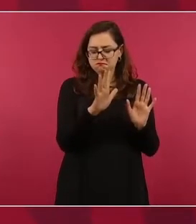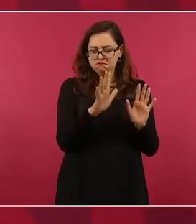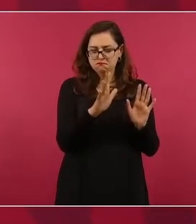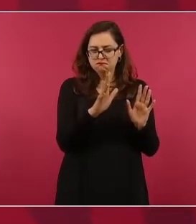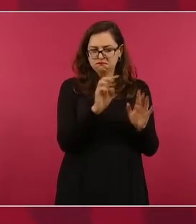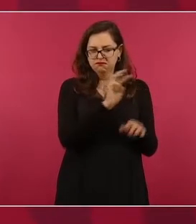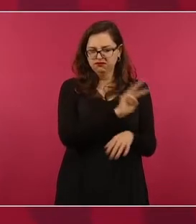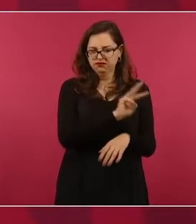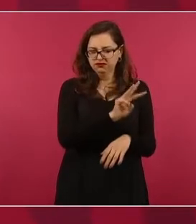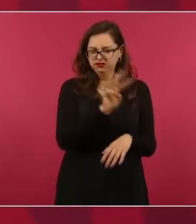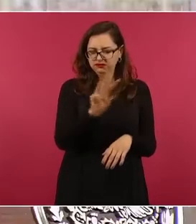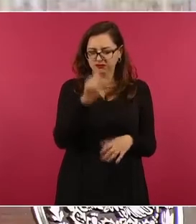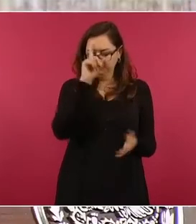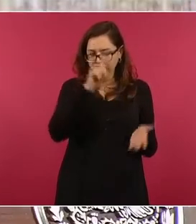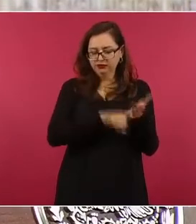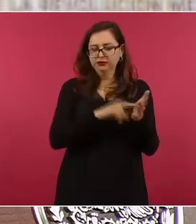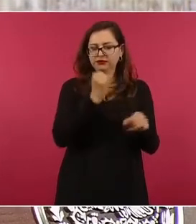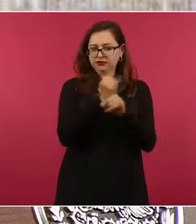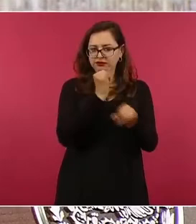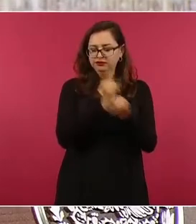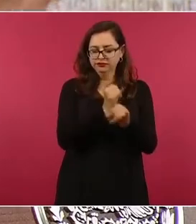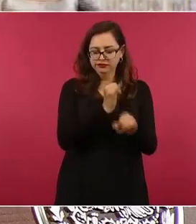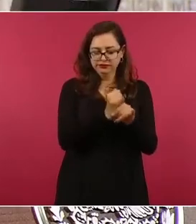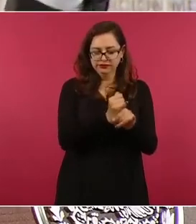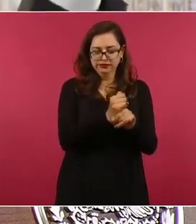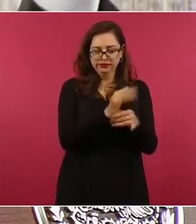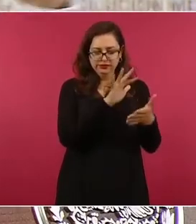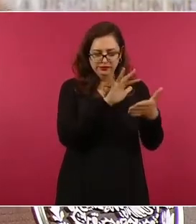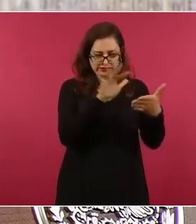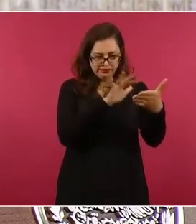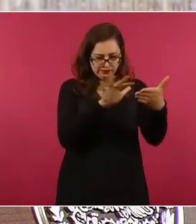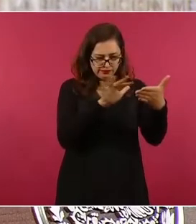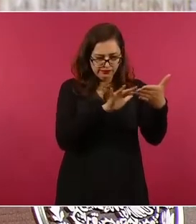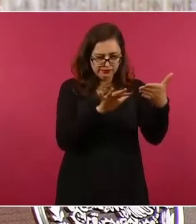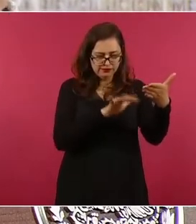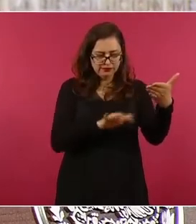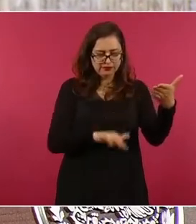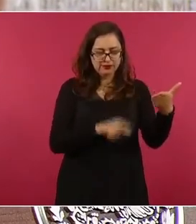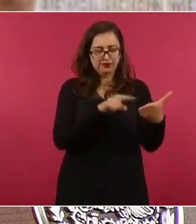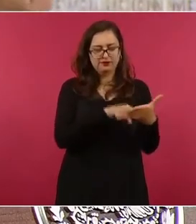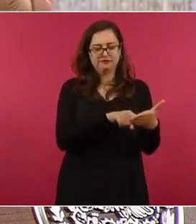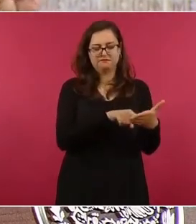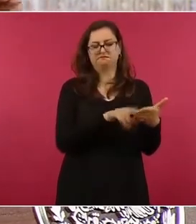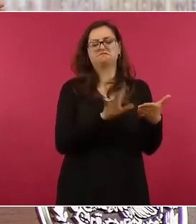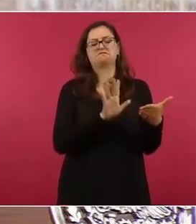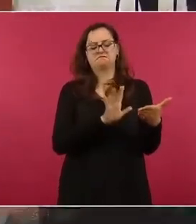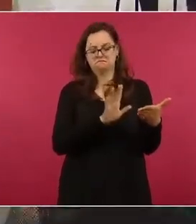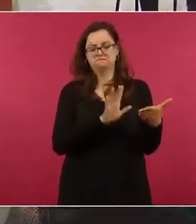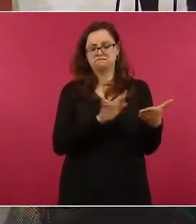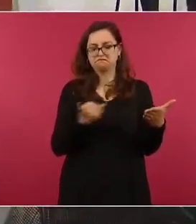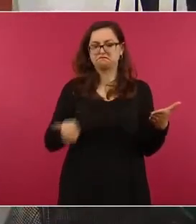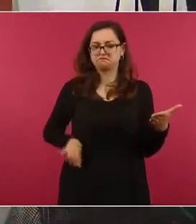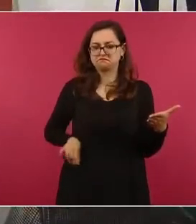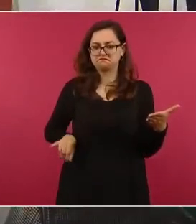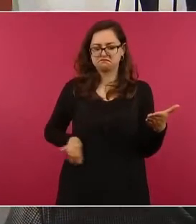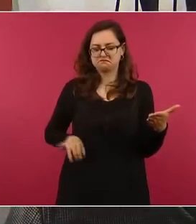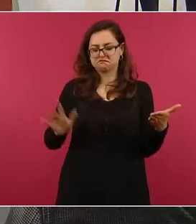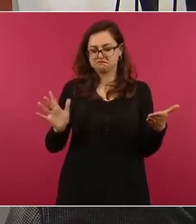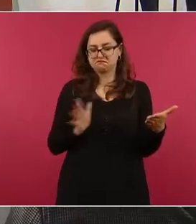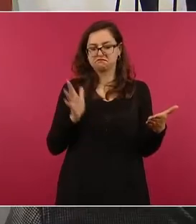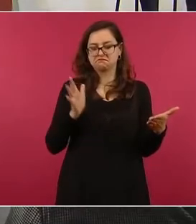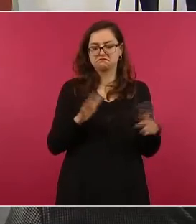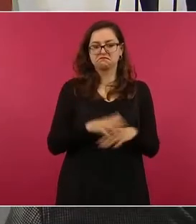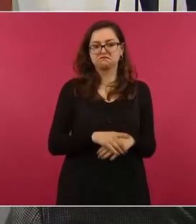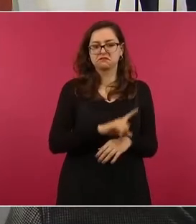luego lo retoma un